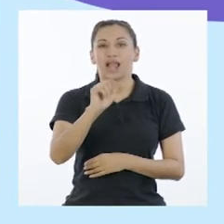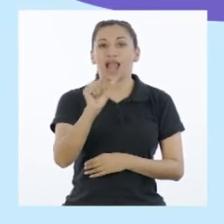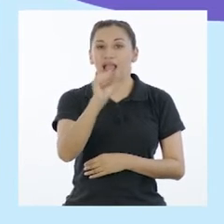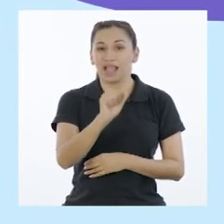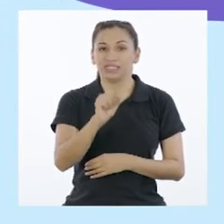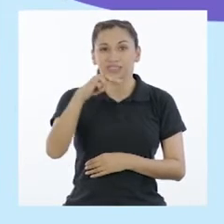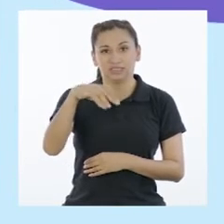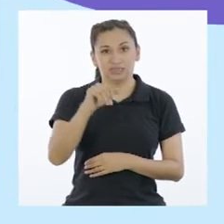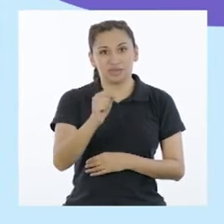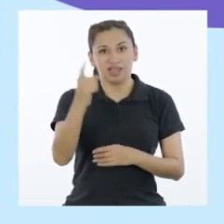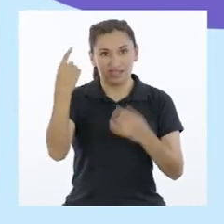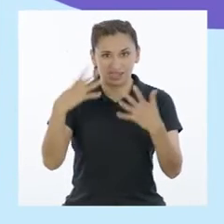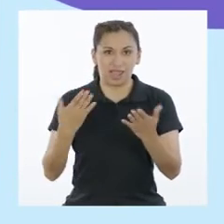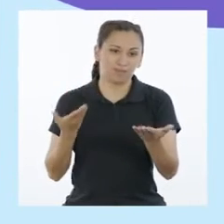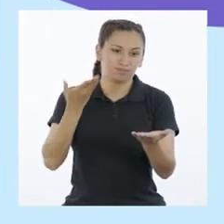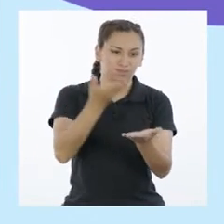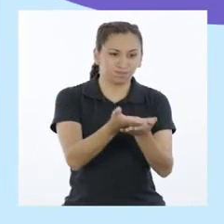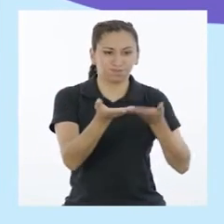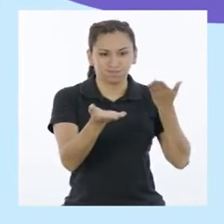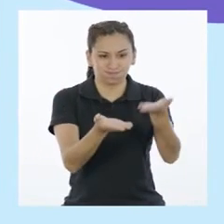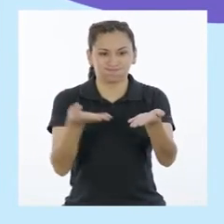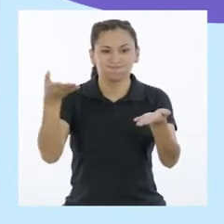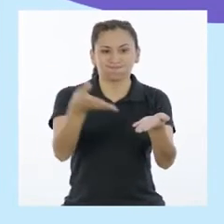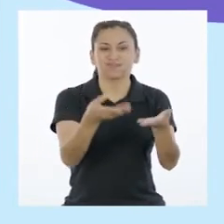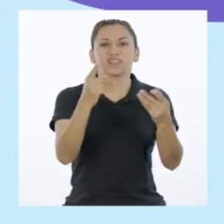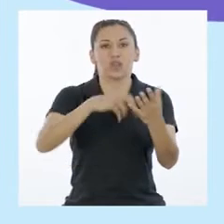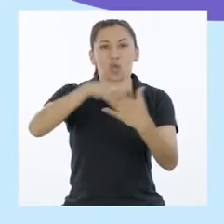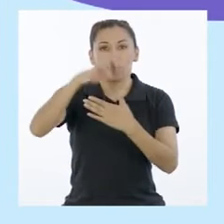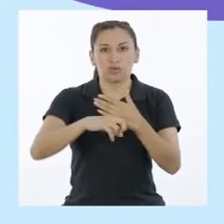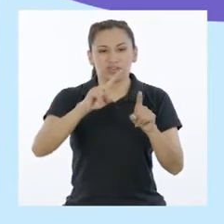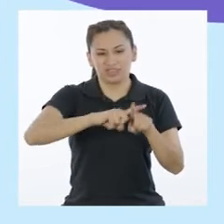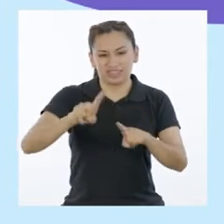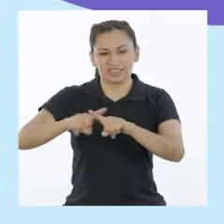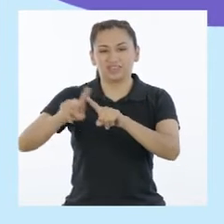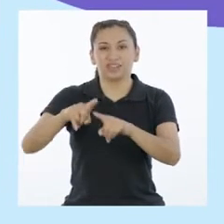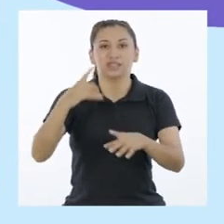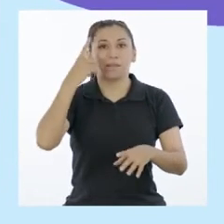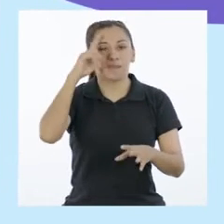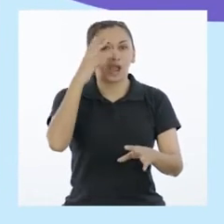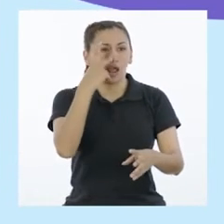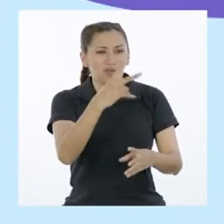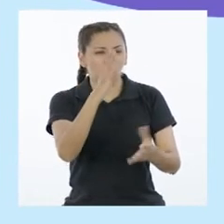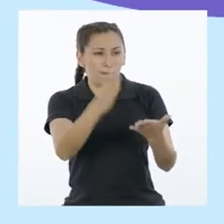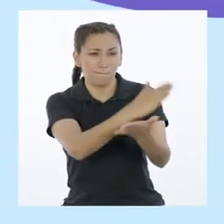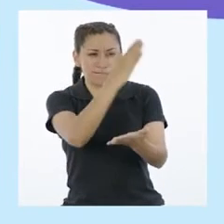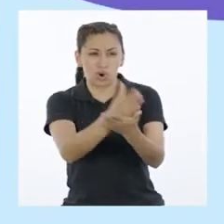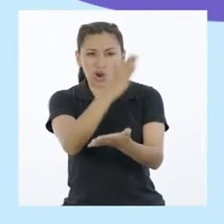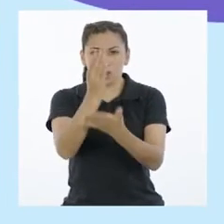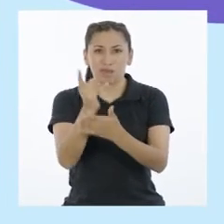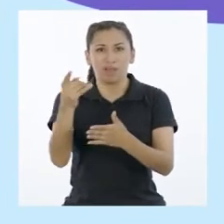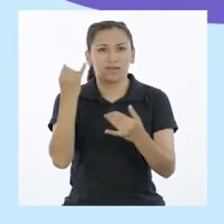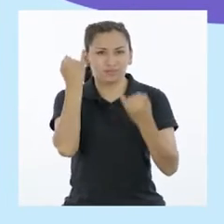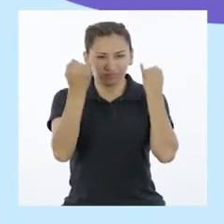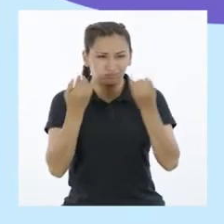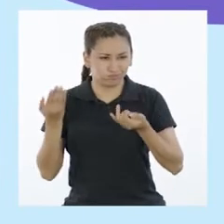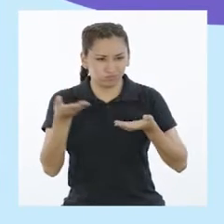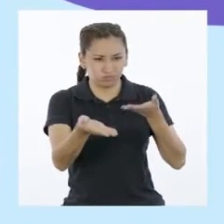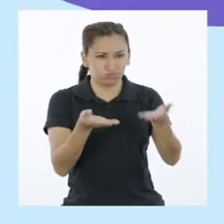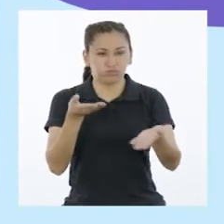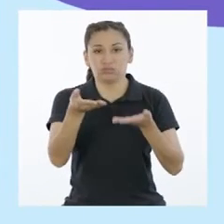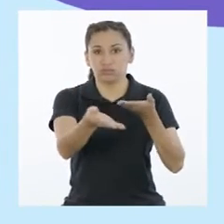han presentado variados proyectos participativos para la resolución a diferentes problemas que encontramos.